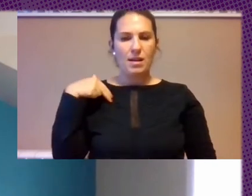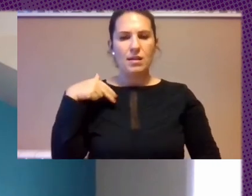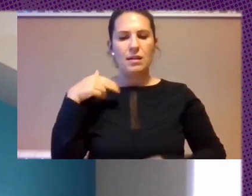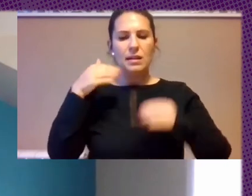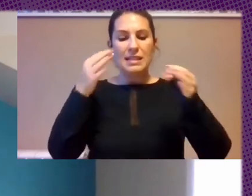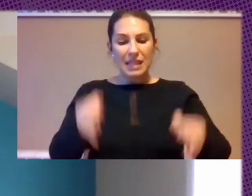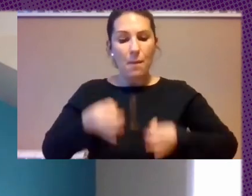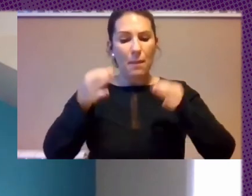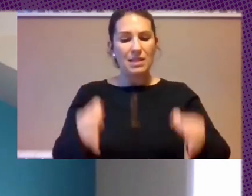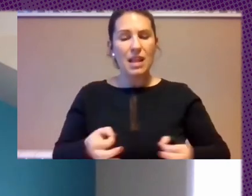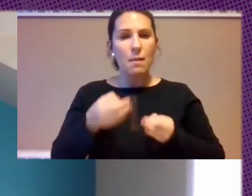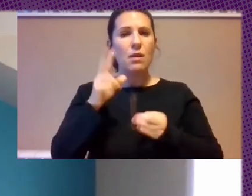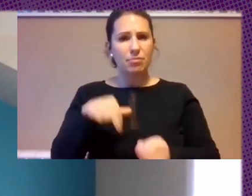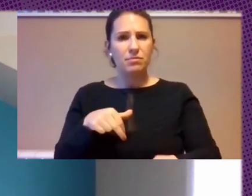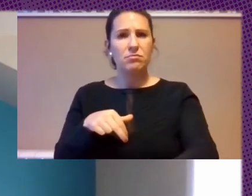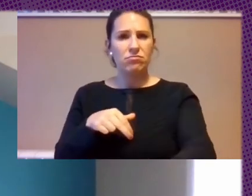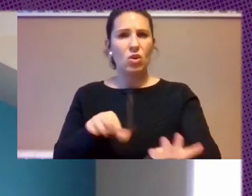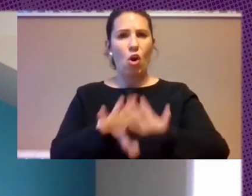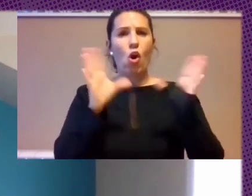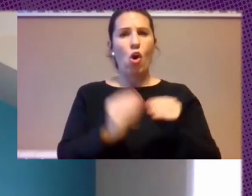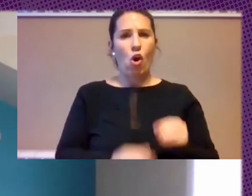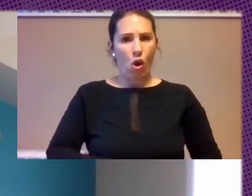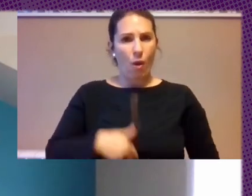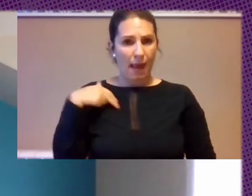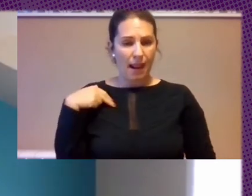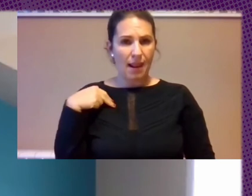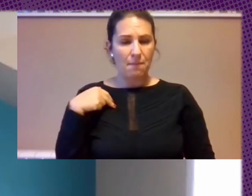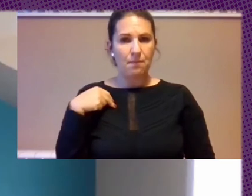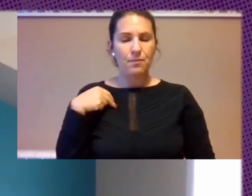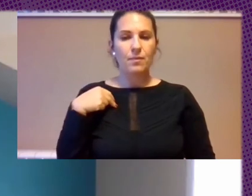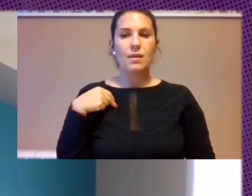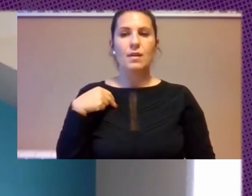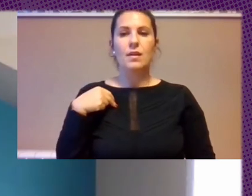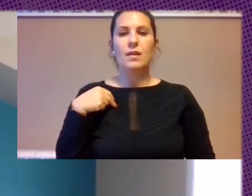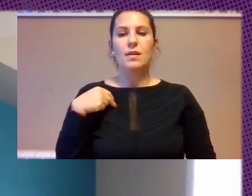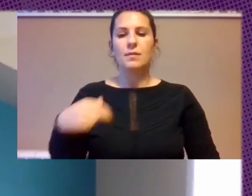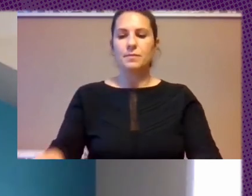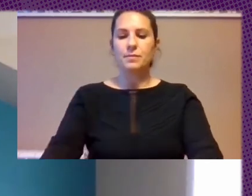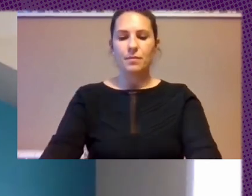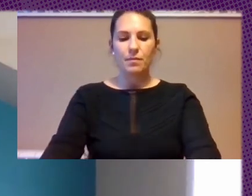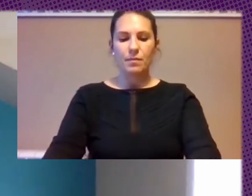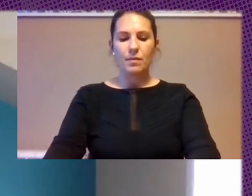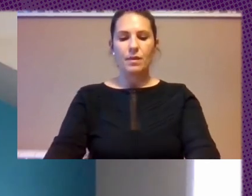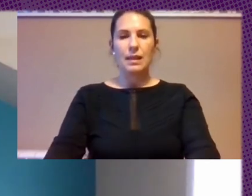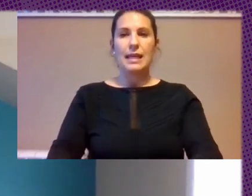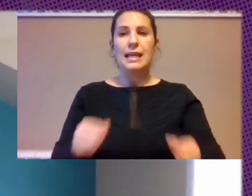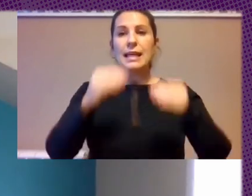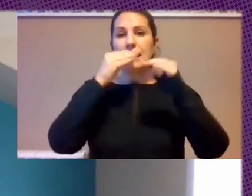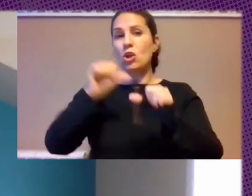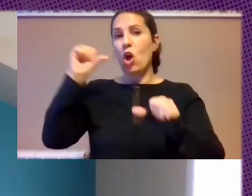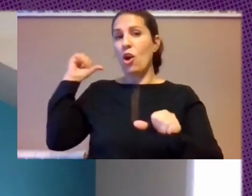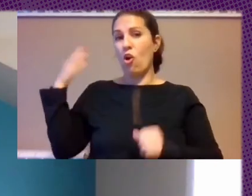Global Claro En El Colonialismo Histórico Siempre Hubo Una Diferencia Muy Clara Entre La